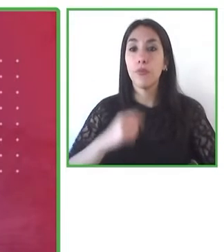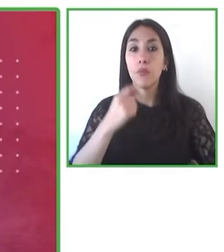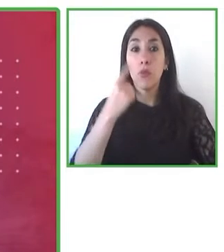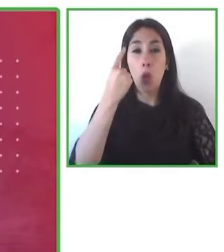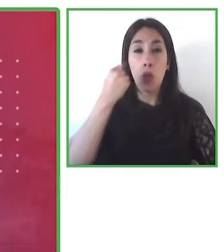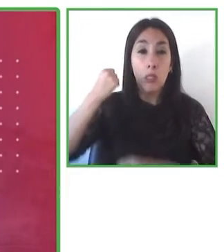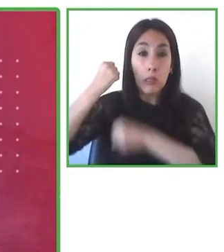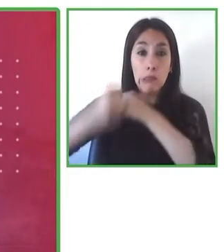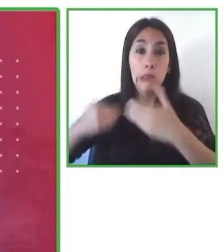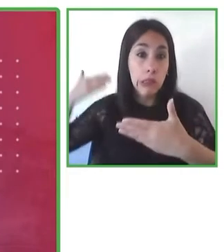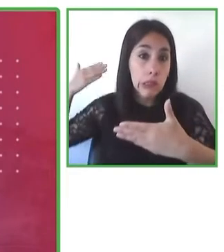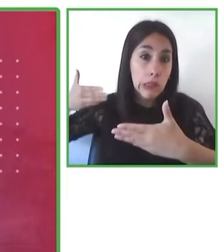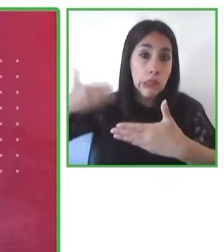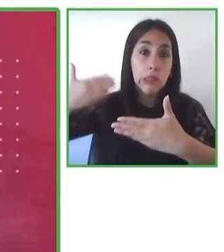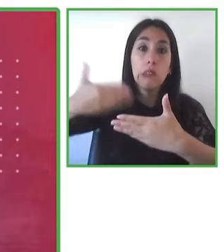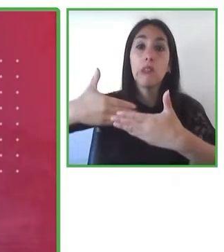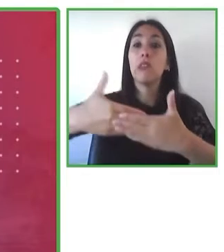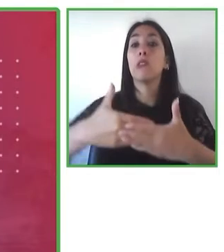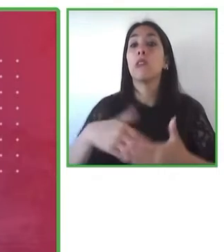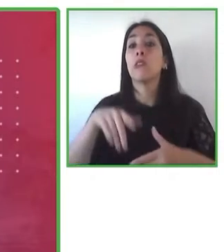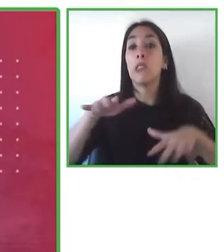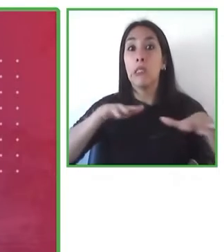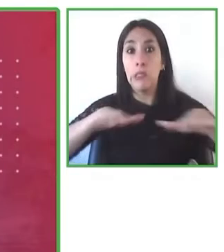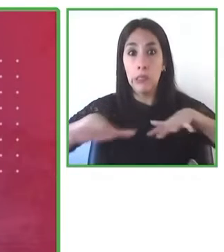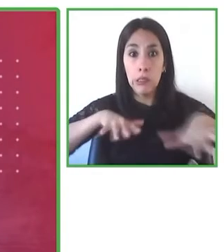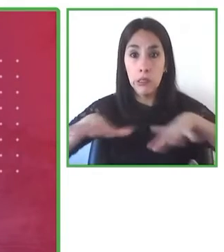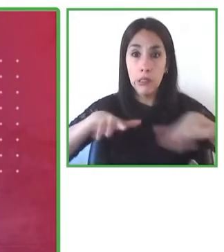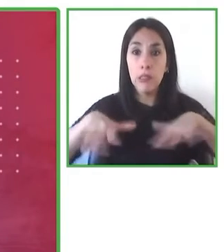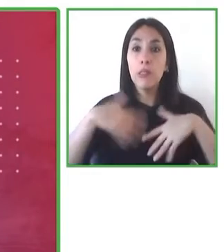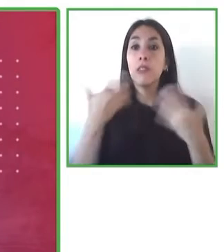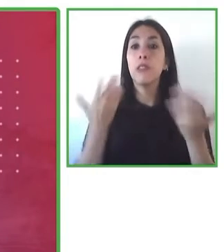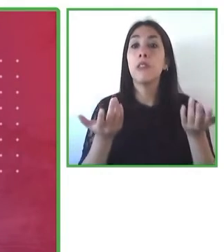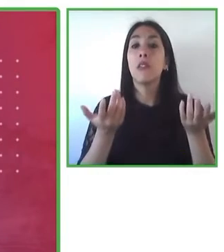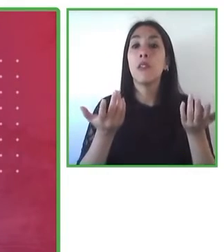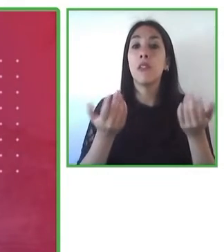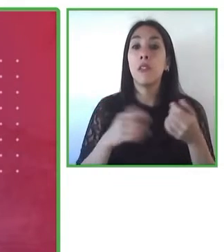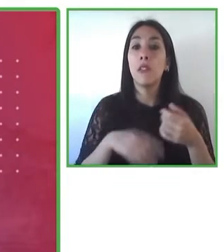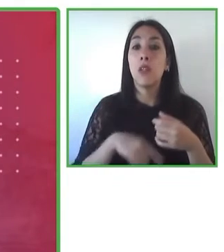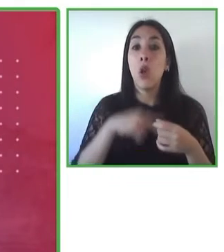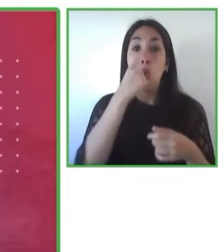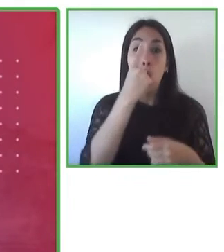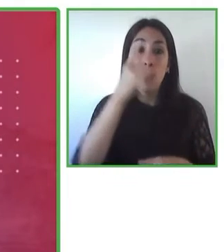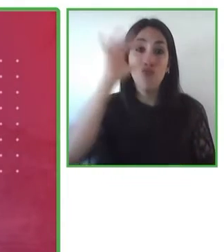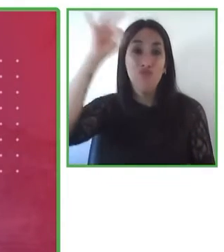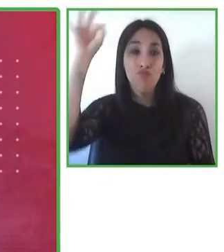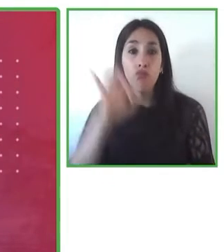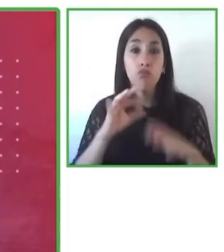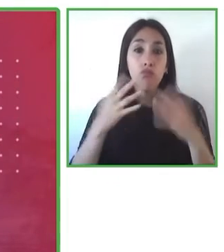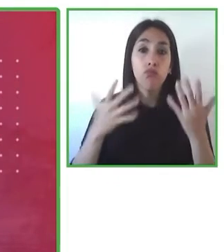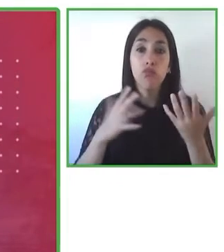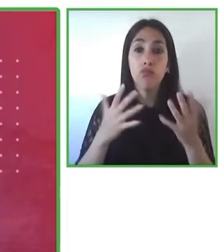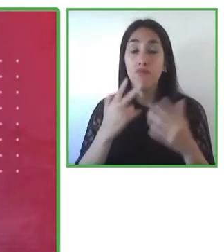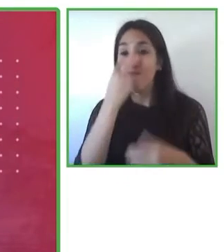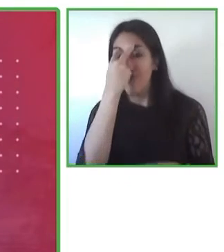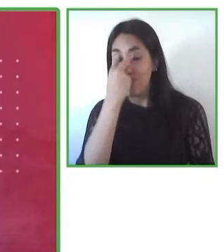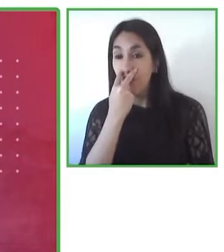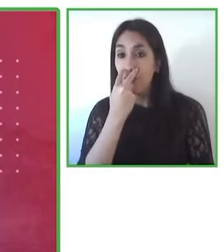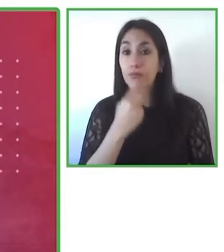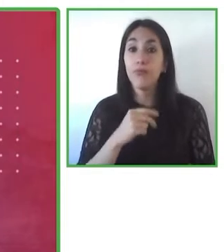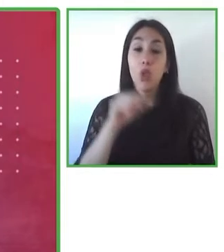lamentablemente todavía llegamos al 1% de las personas con discapacidad visual en América Latina, y ese es el gran desafío.